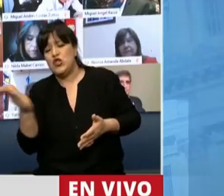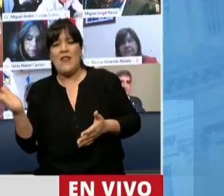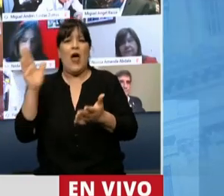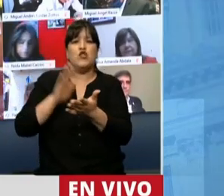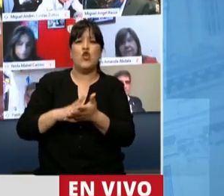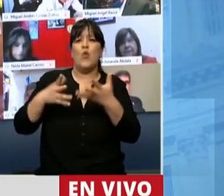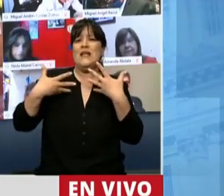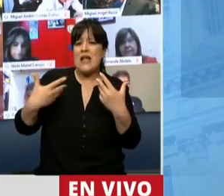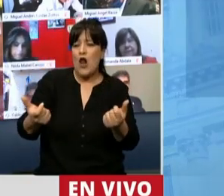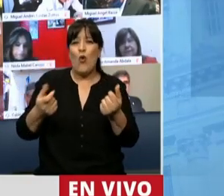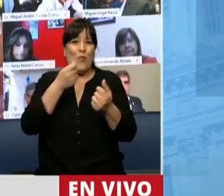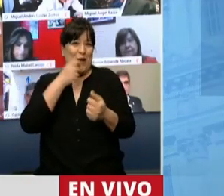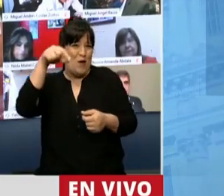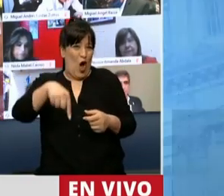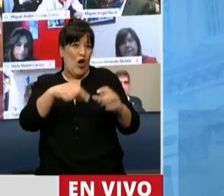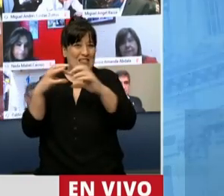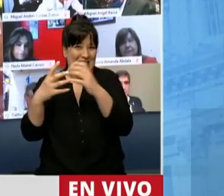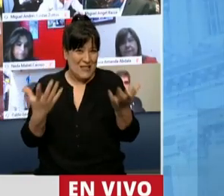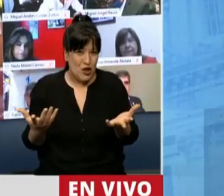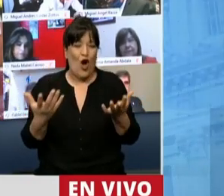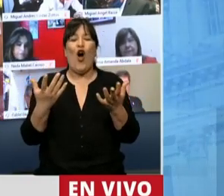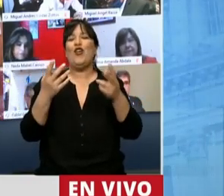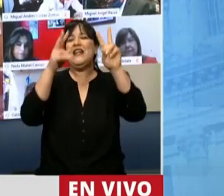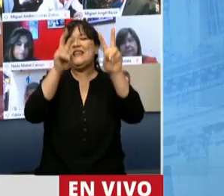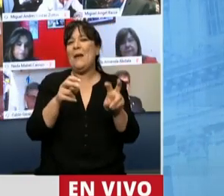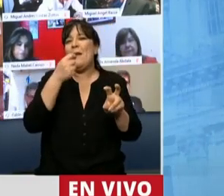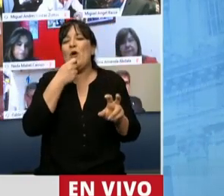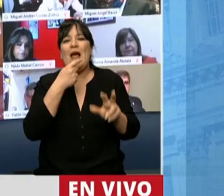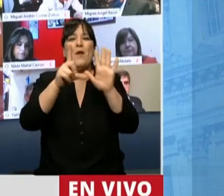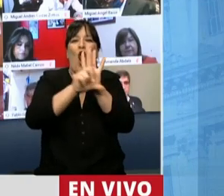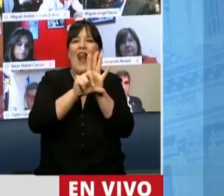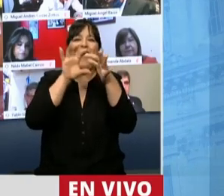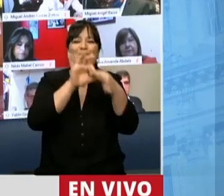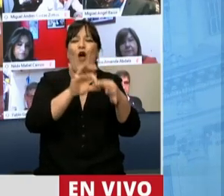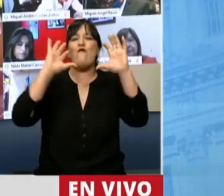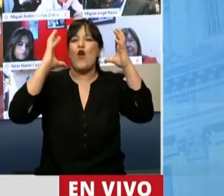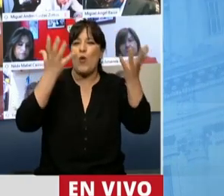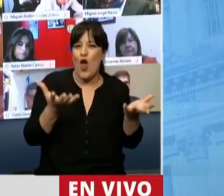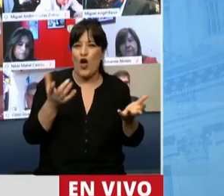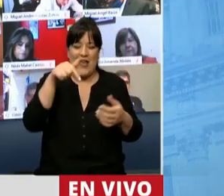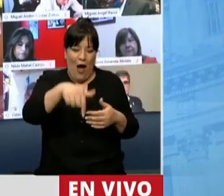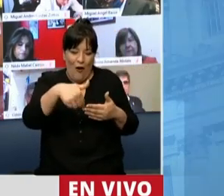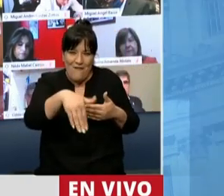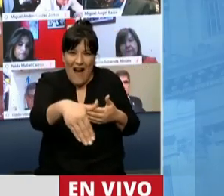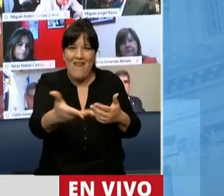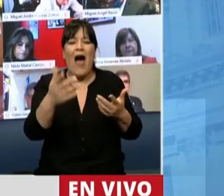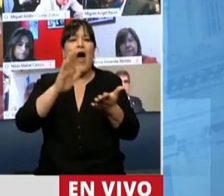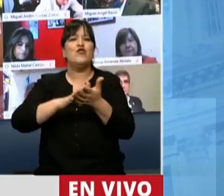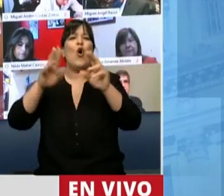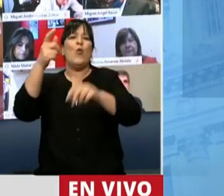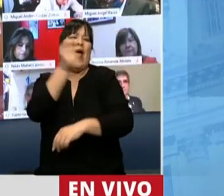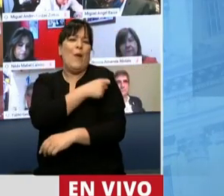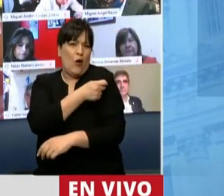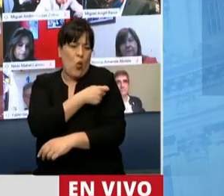como se ha tratado en esta sesión, temas para regular la fonoaudiología, como que vamos a tratar ahora, referente a las